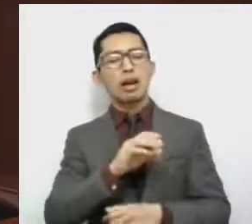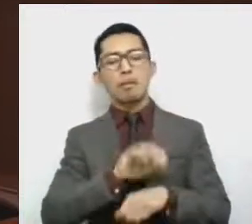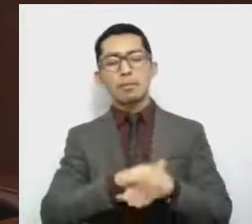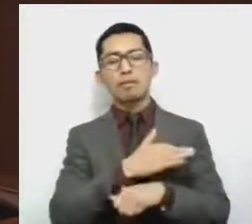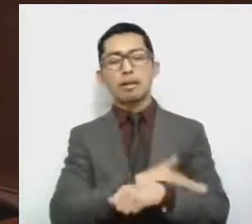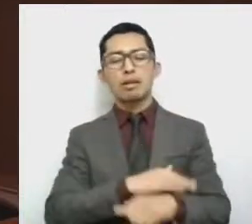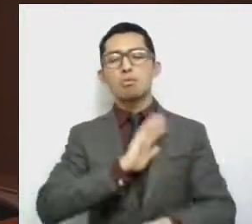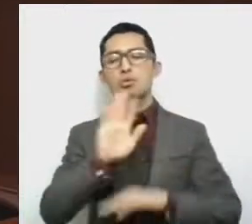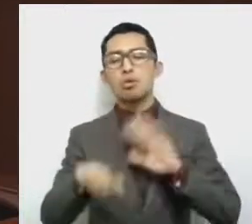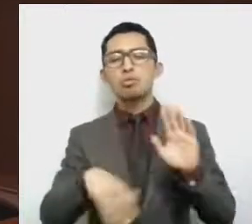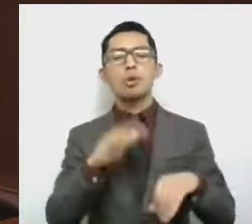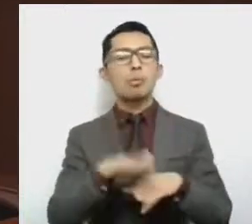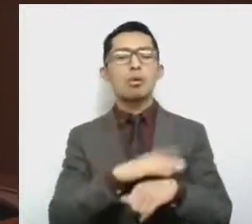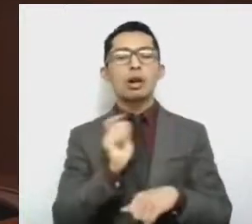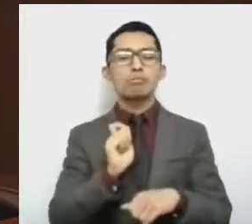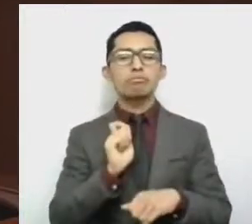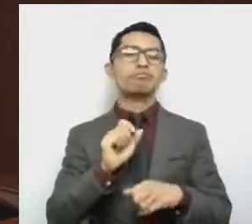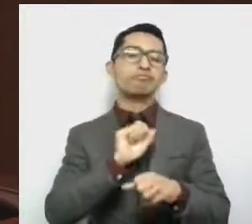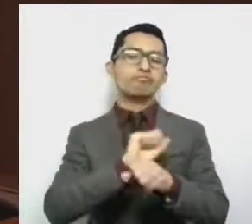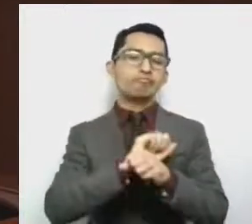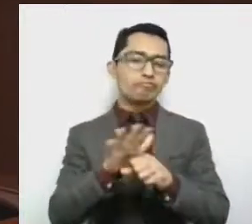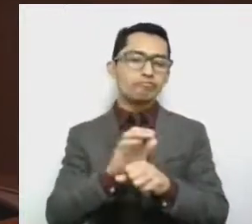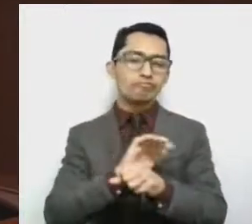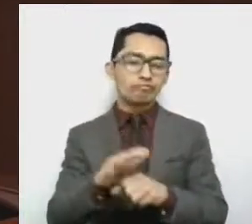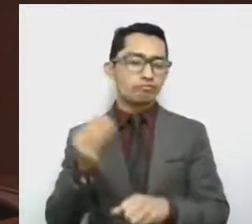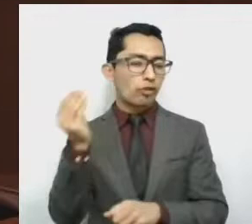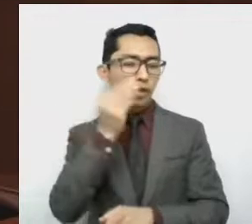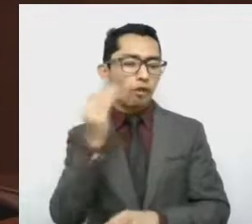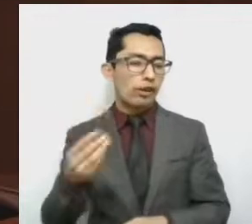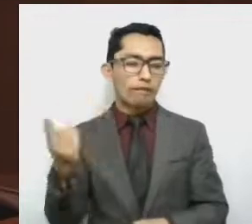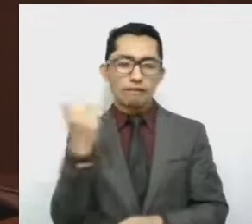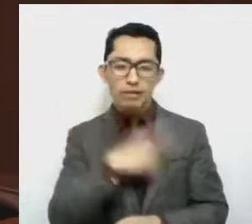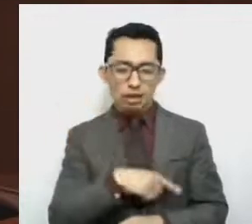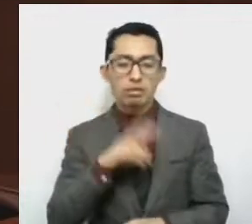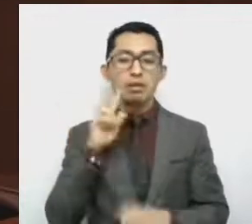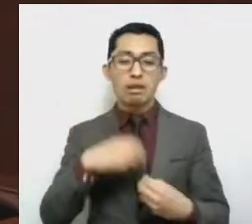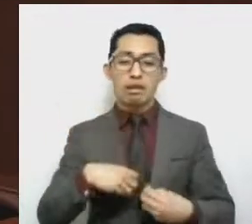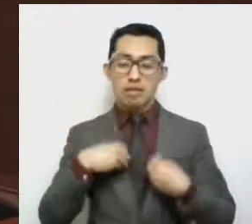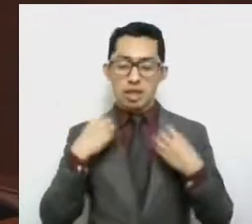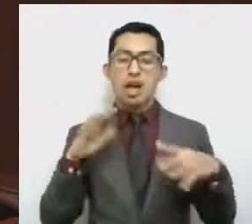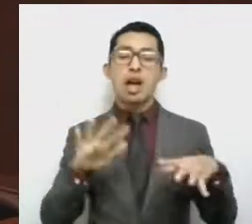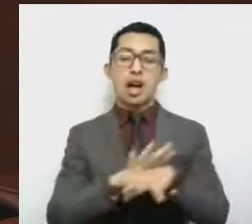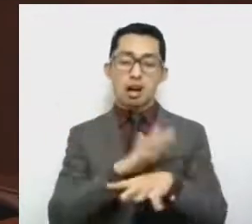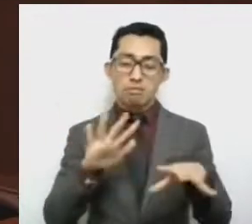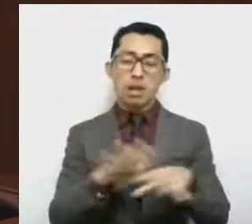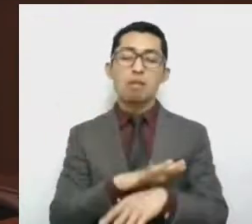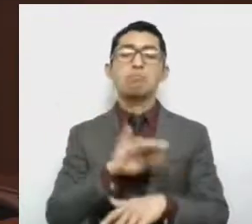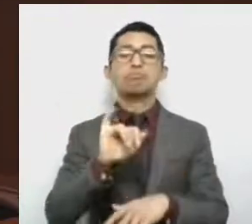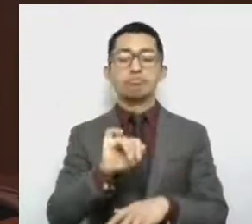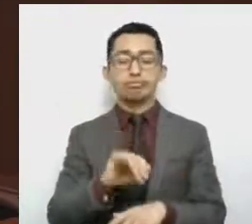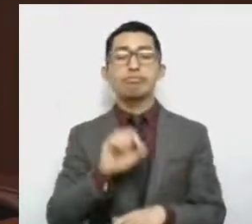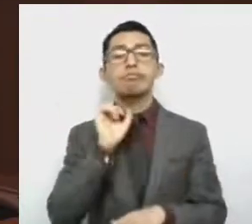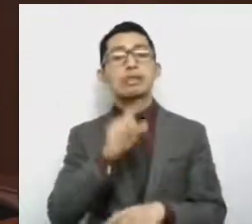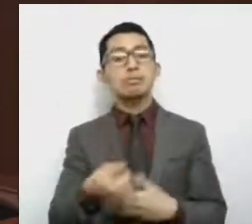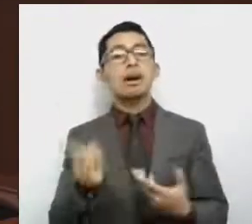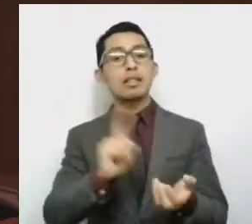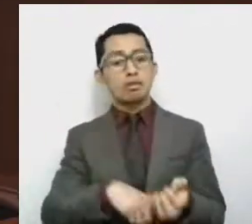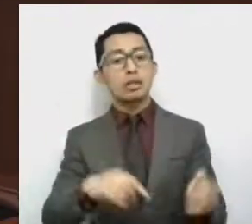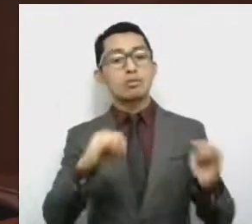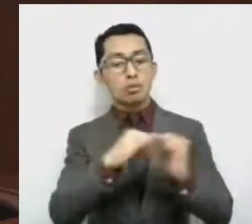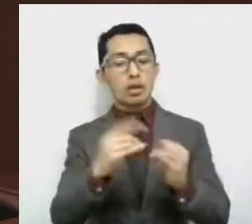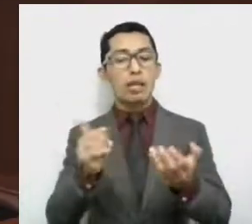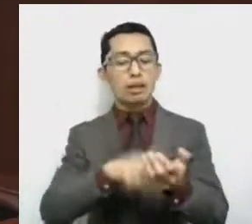pandemia. Sin duda, la vida ha cambiado y por ende, las instituciones tienen la obligación de